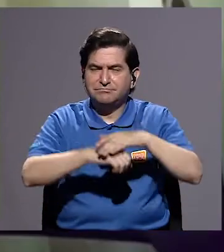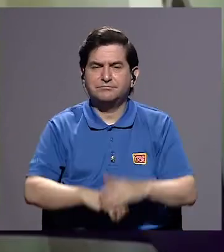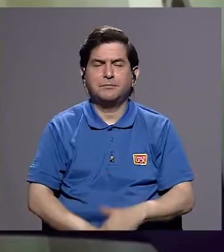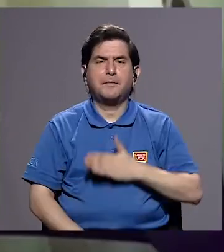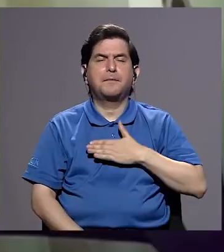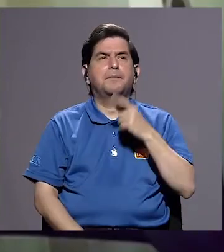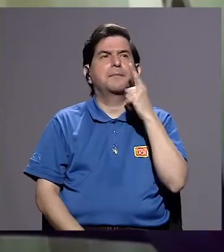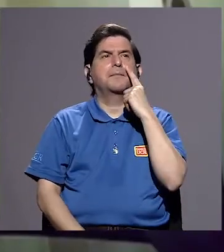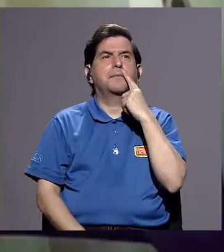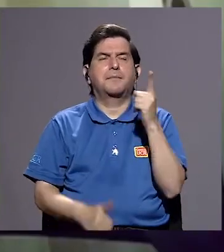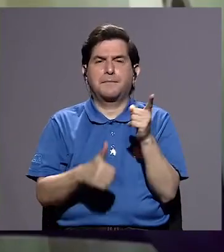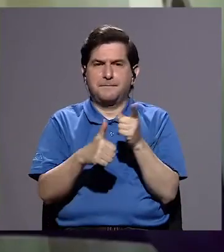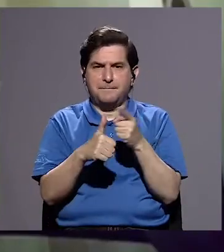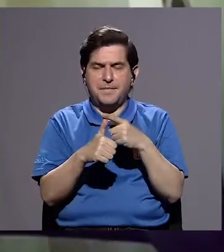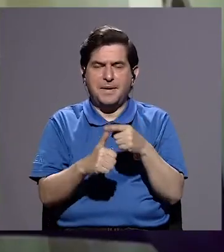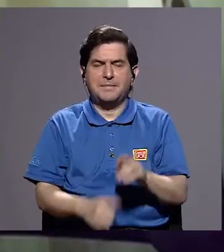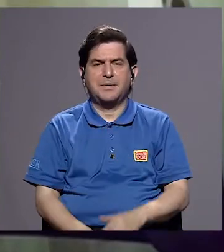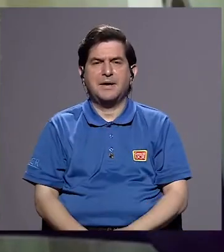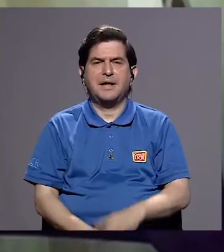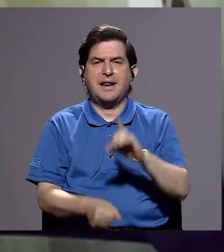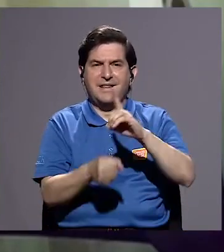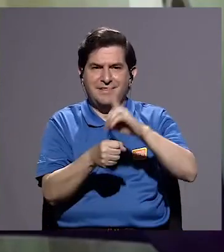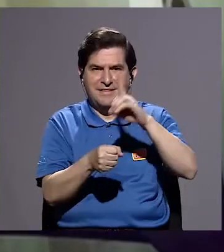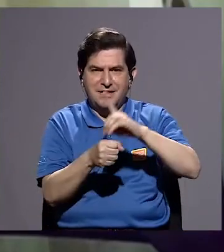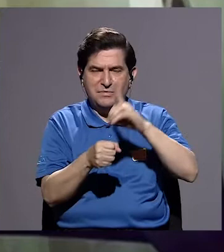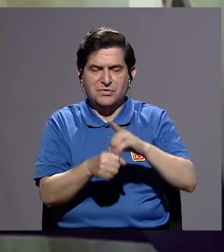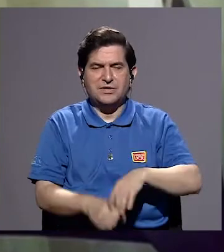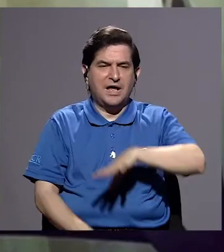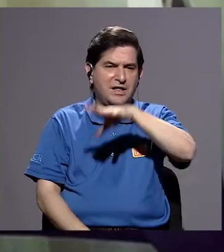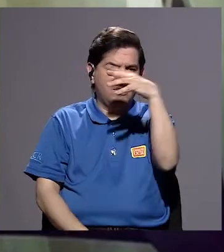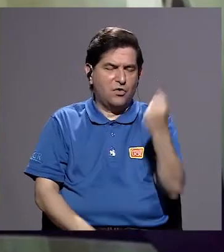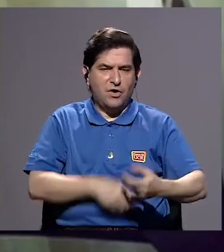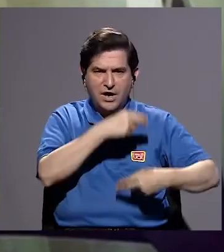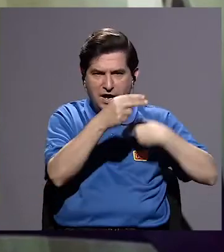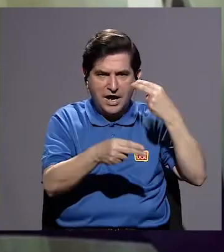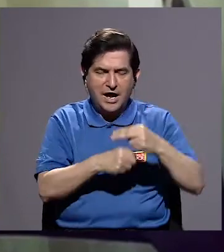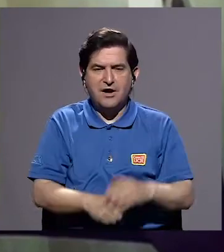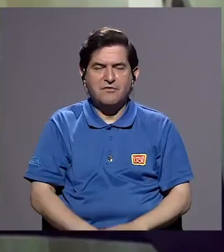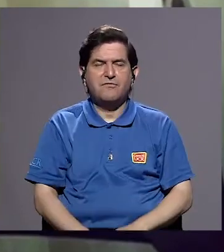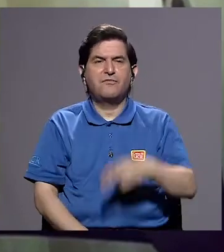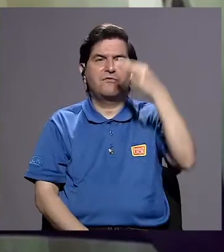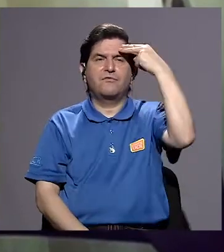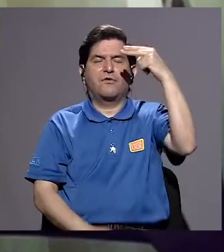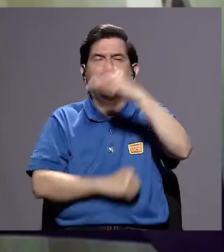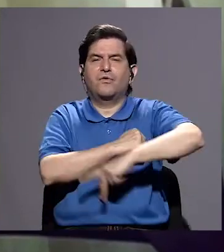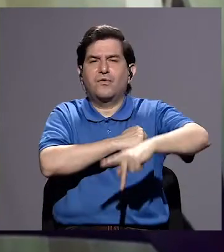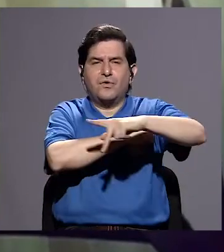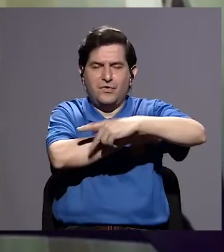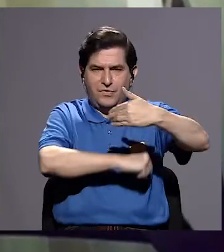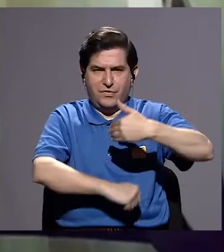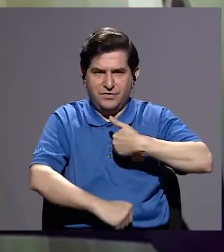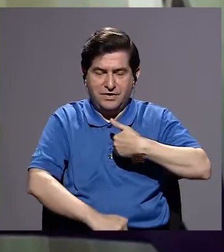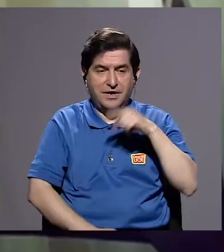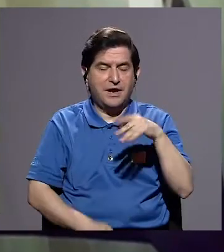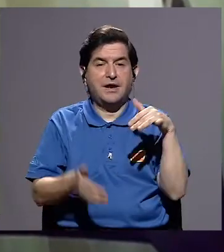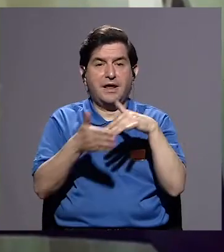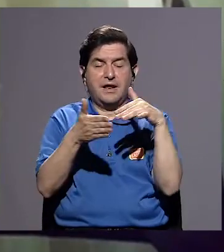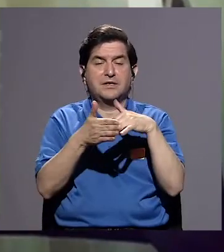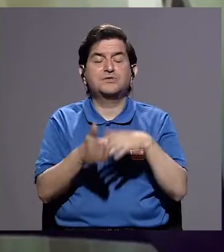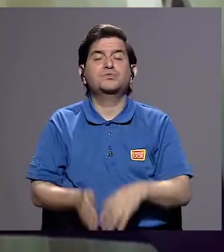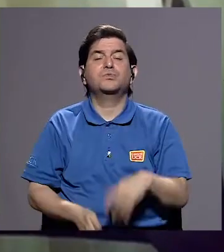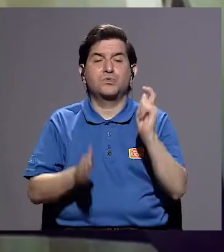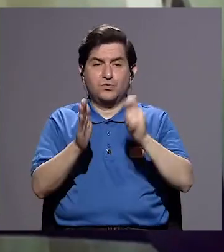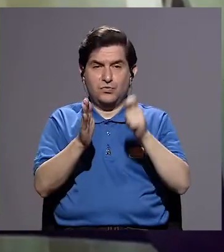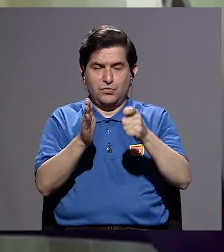Bueno, mi padre fue el primer diputado afrodescendiente benemérito de la patria y él